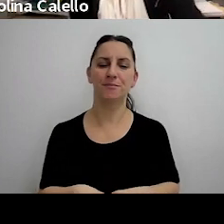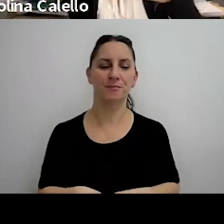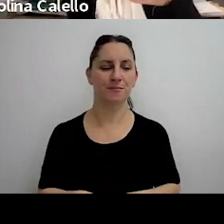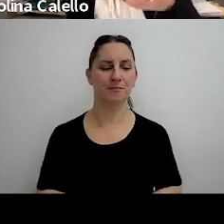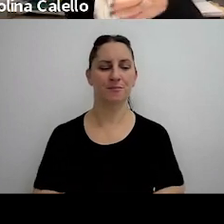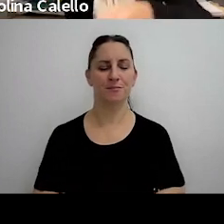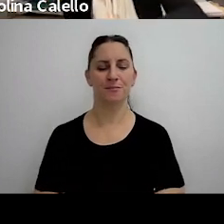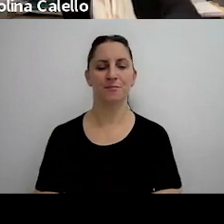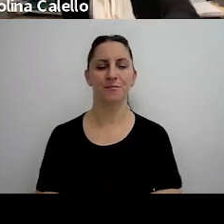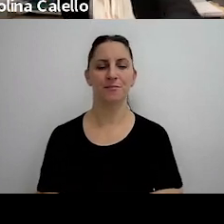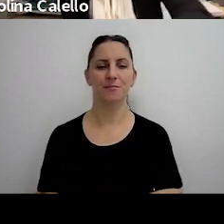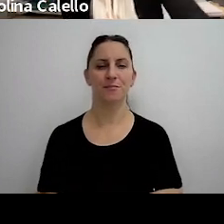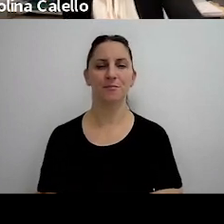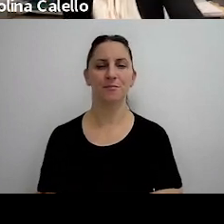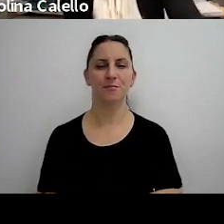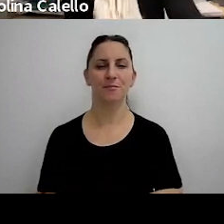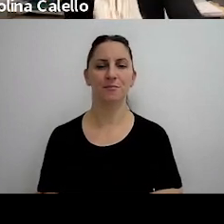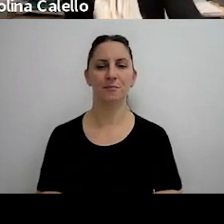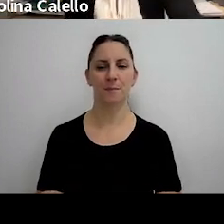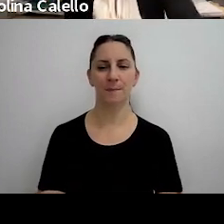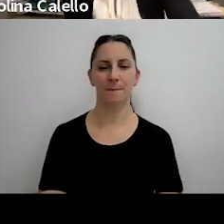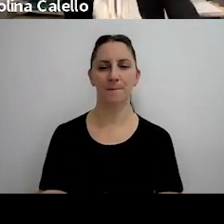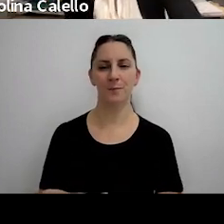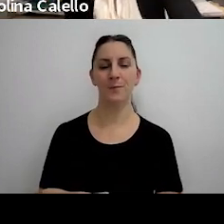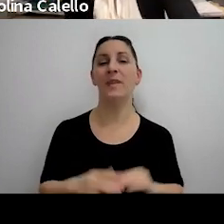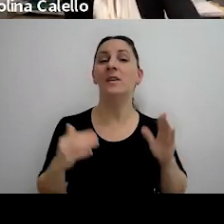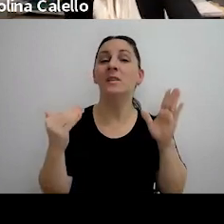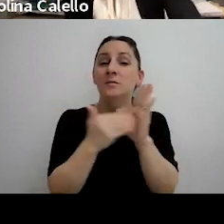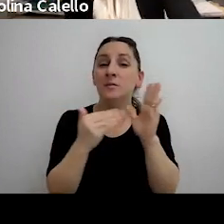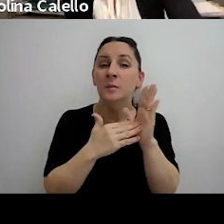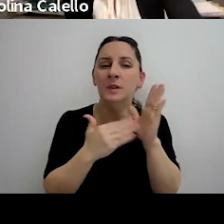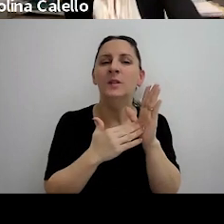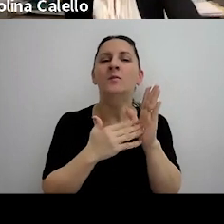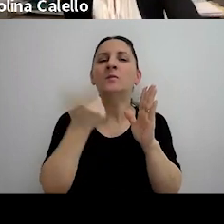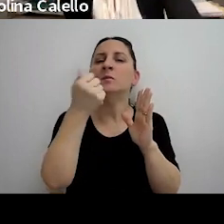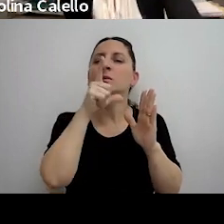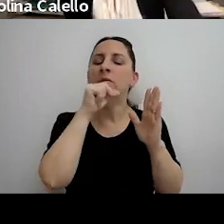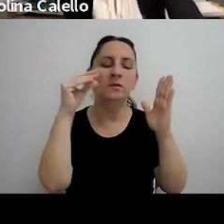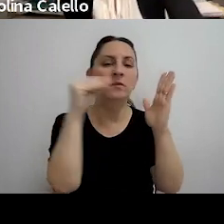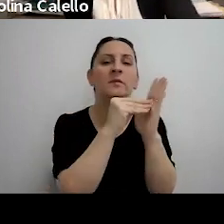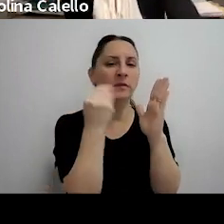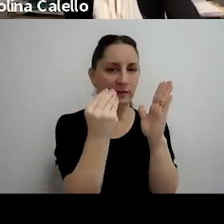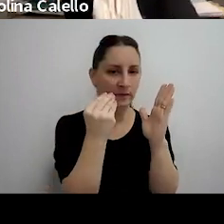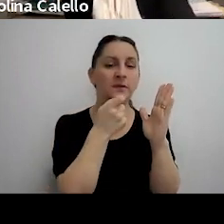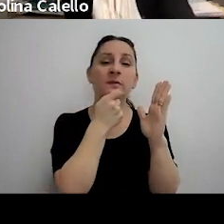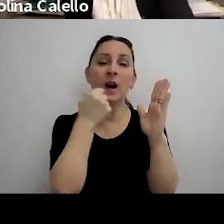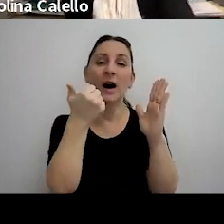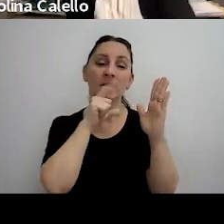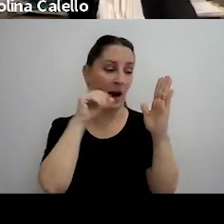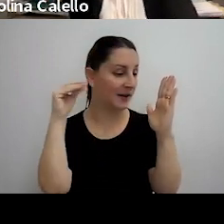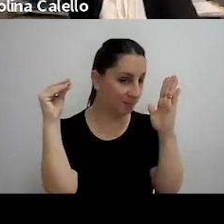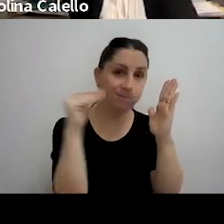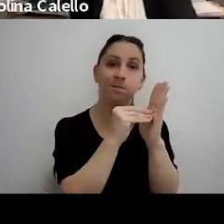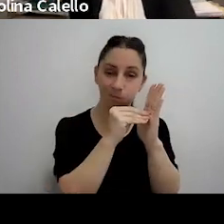si la o sea todo depende de lo que figura en el acta si en el acta figura que se